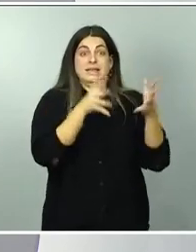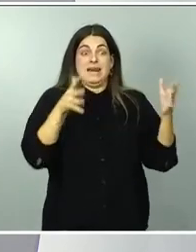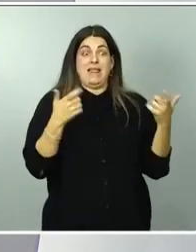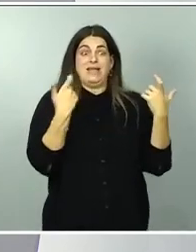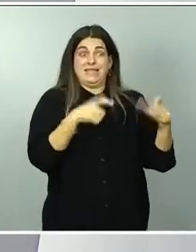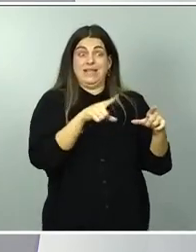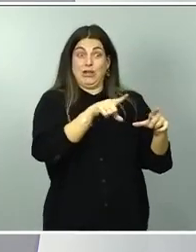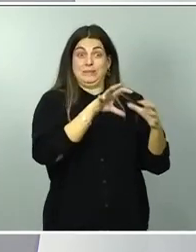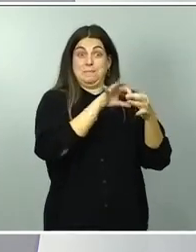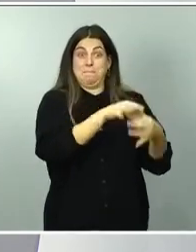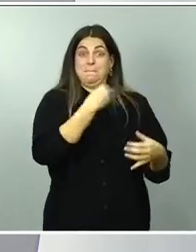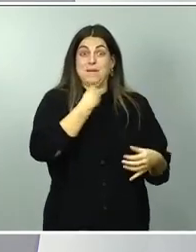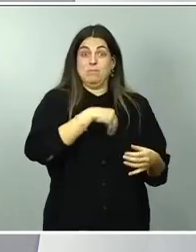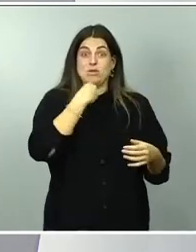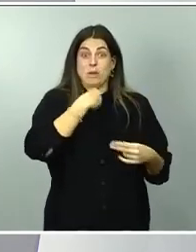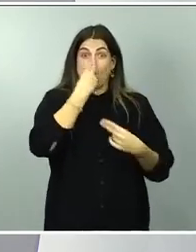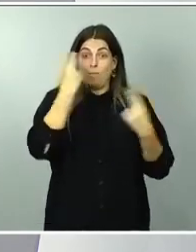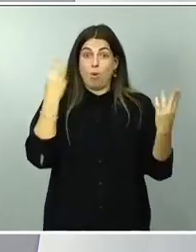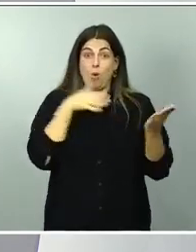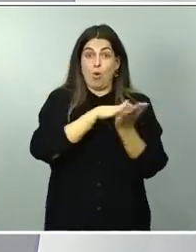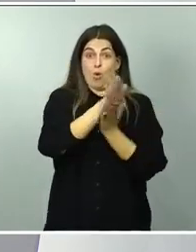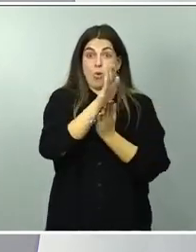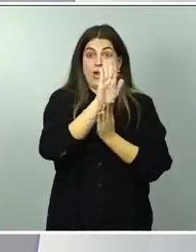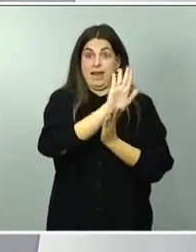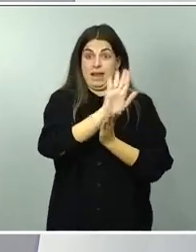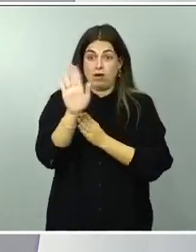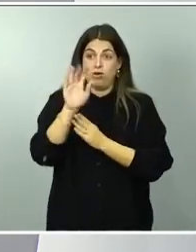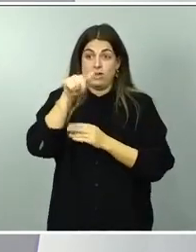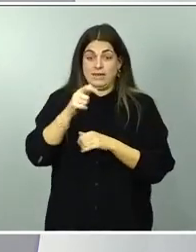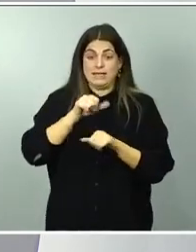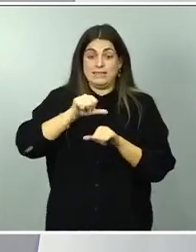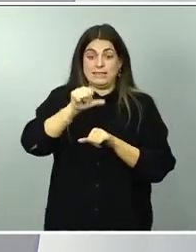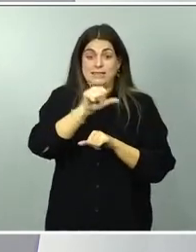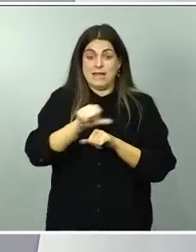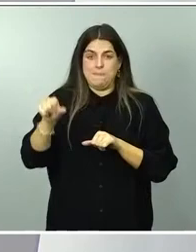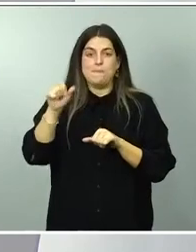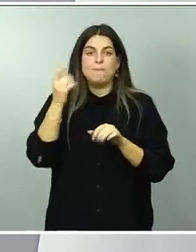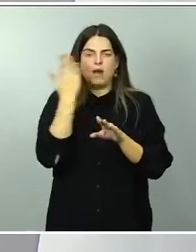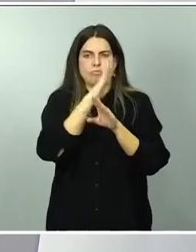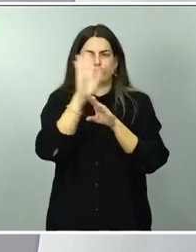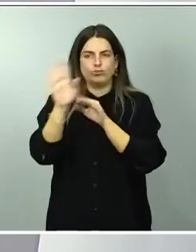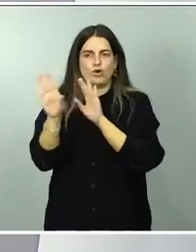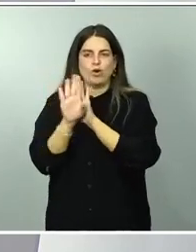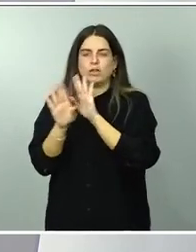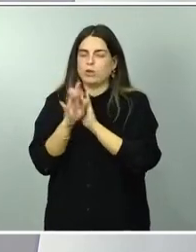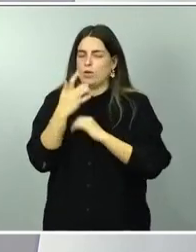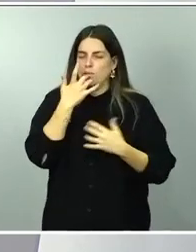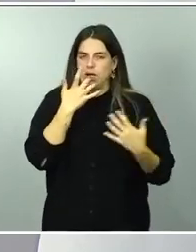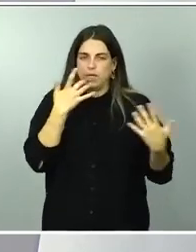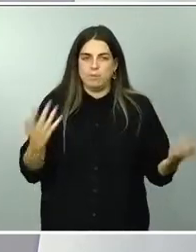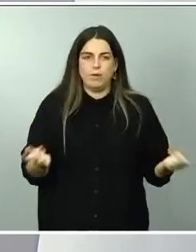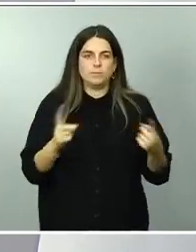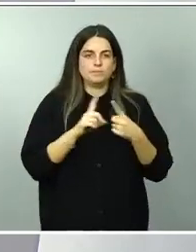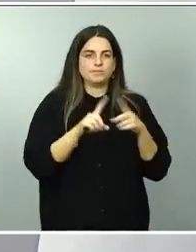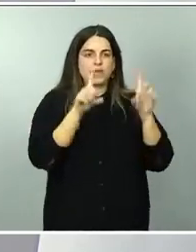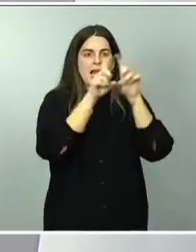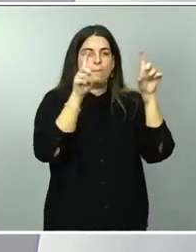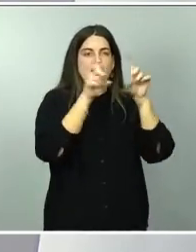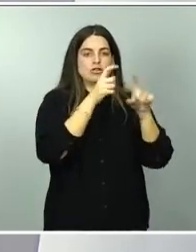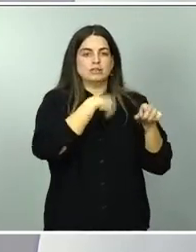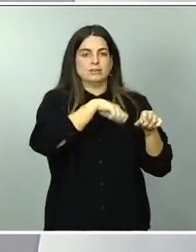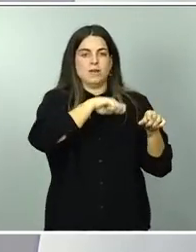publicando y que durante esta semana también van a seguir ofreciendo. Por ejemplo, los grandes bancos españoles